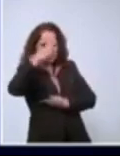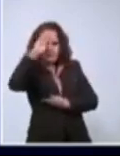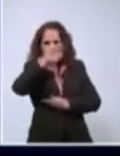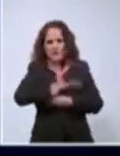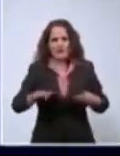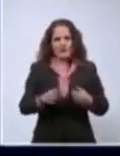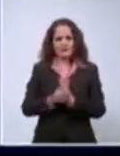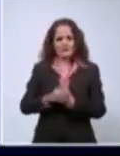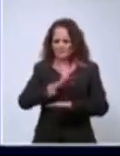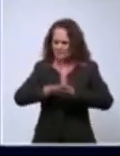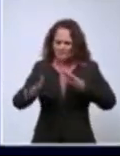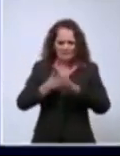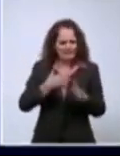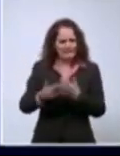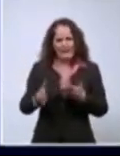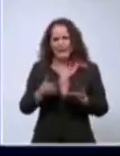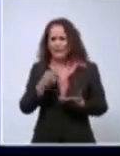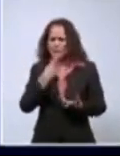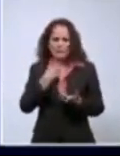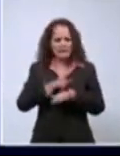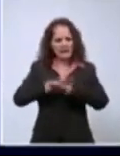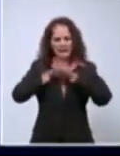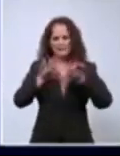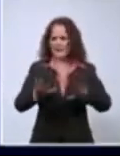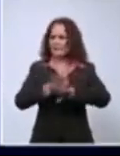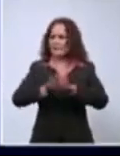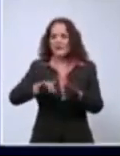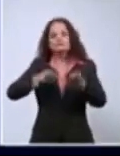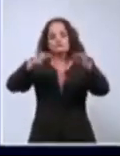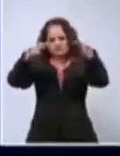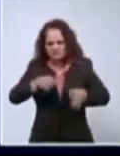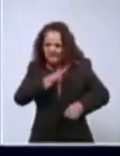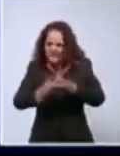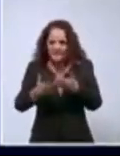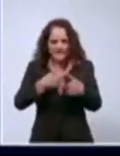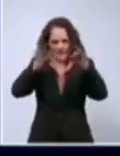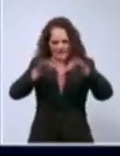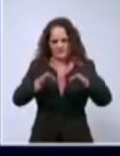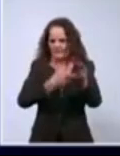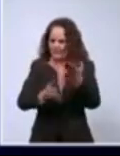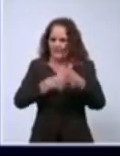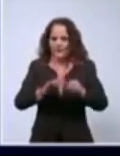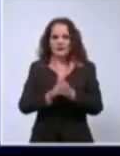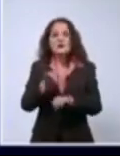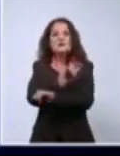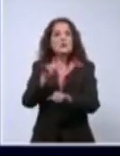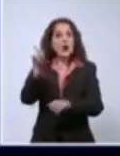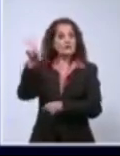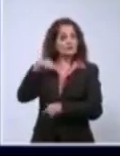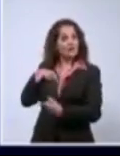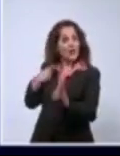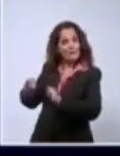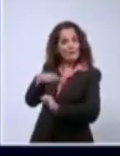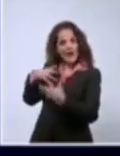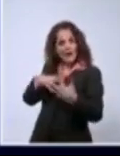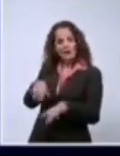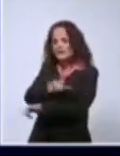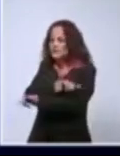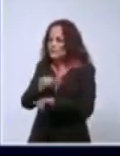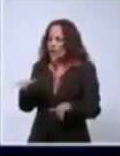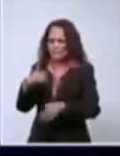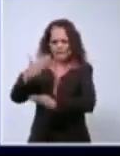a esta bueno ya de un parón de... No, si es parón, parón de verdad. Como lo hicieron con Venezuela en su momento, es que todo el mundo bloqueaba.